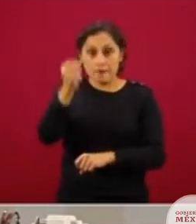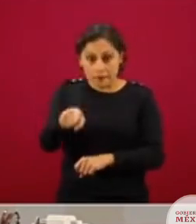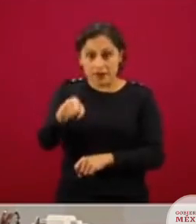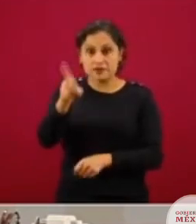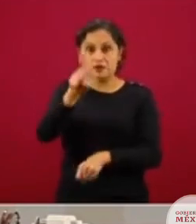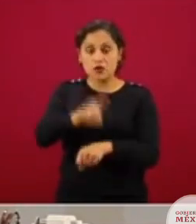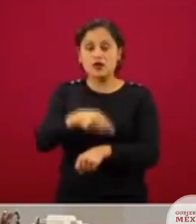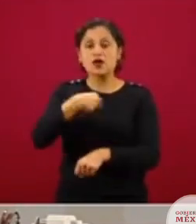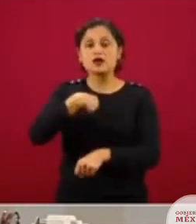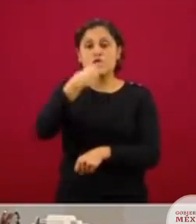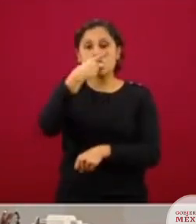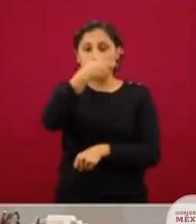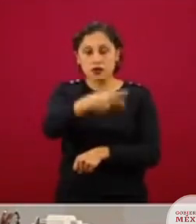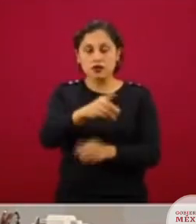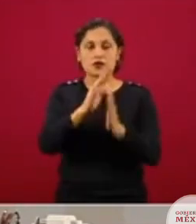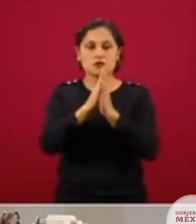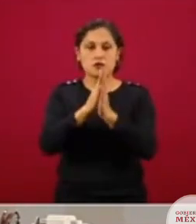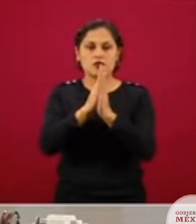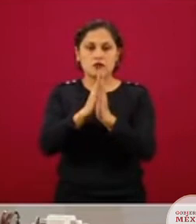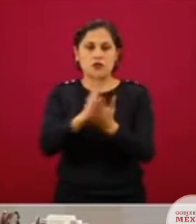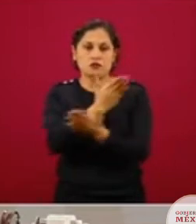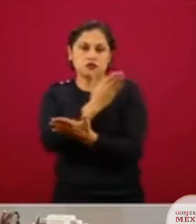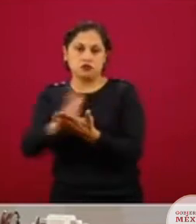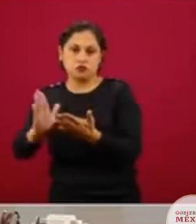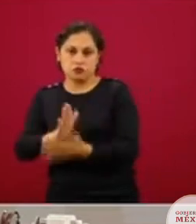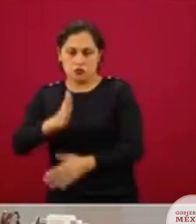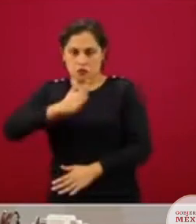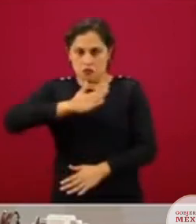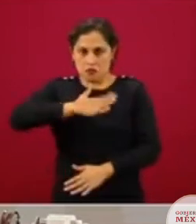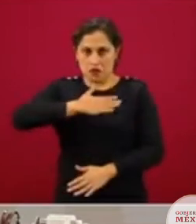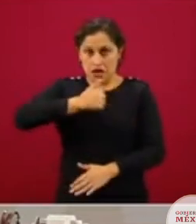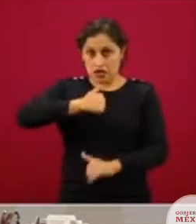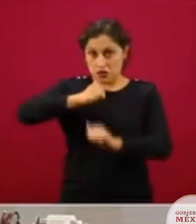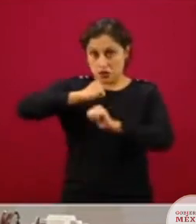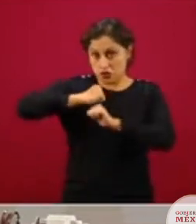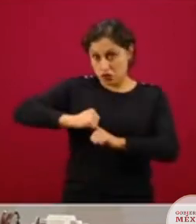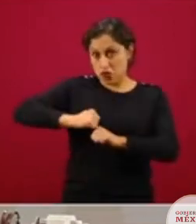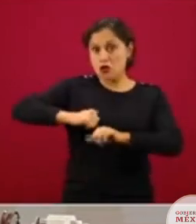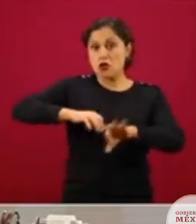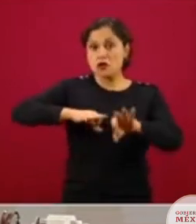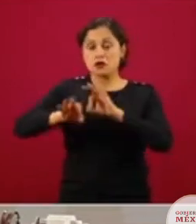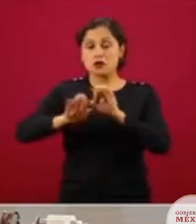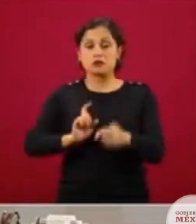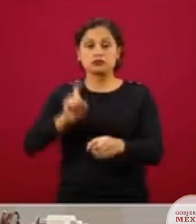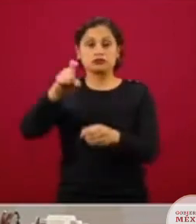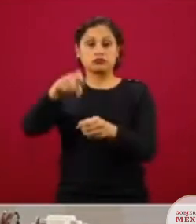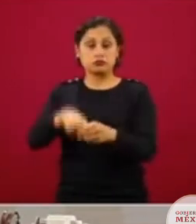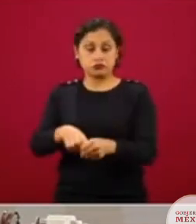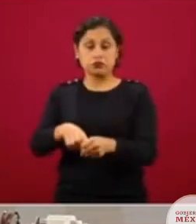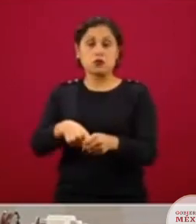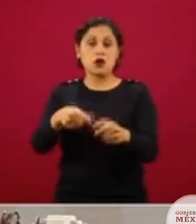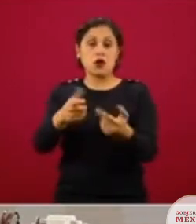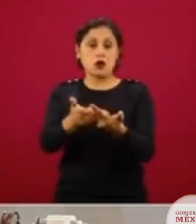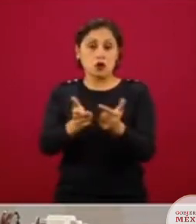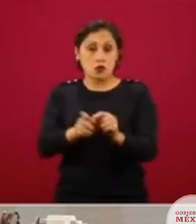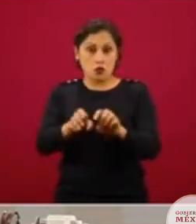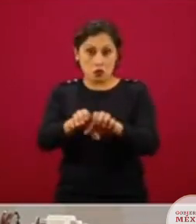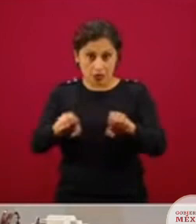la separación de poderes. Estoy consciente que yo soy un funcionario que estoy suscrito a uno de los poderes de la Unión y